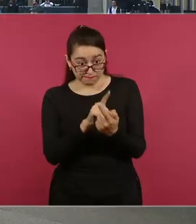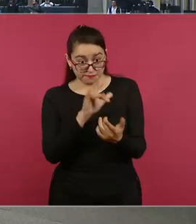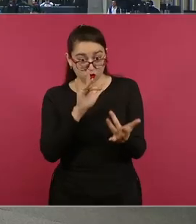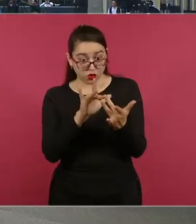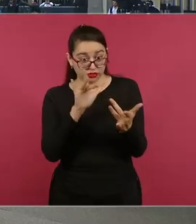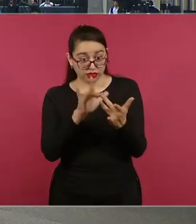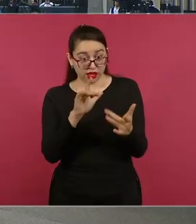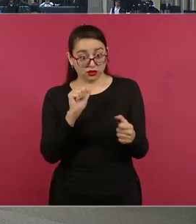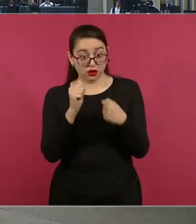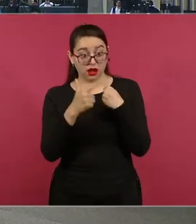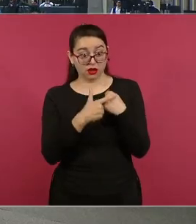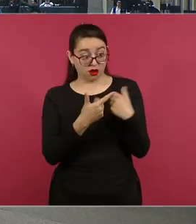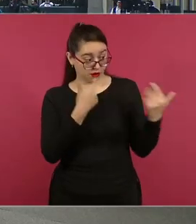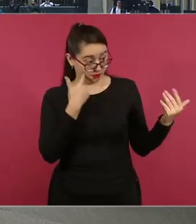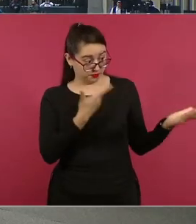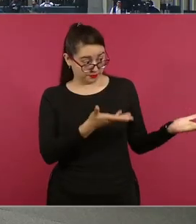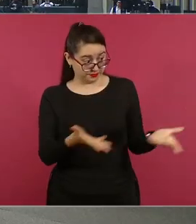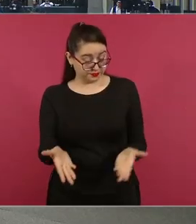A ver.